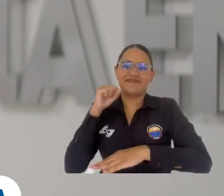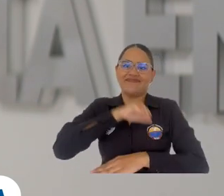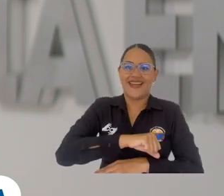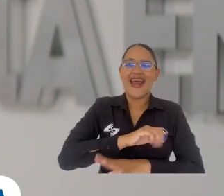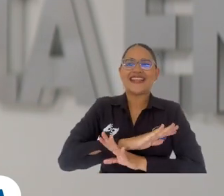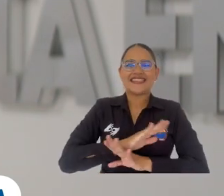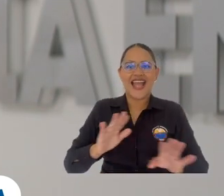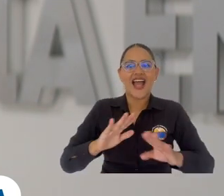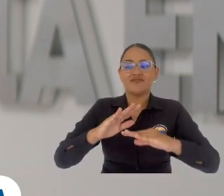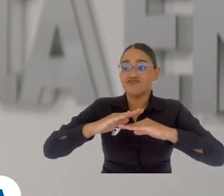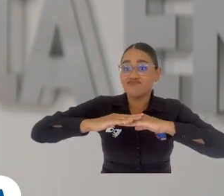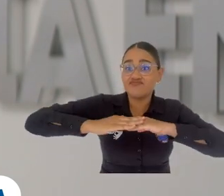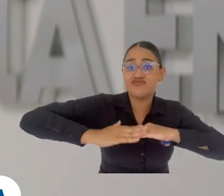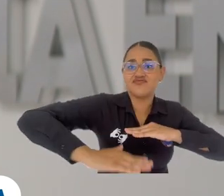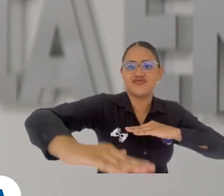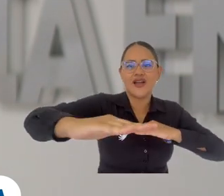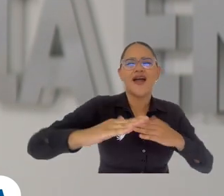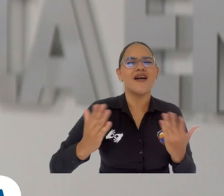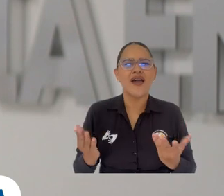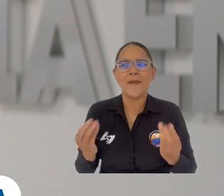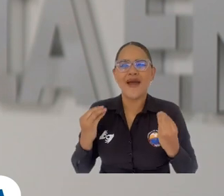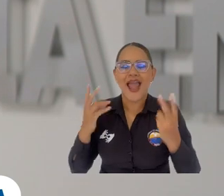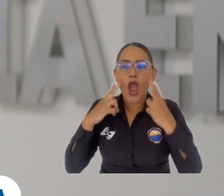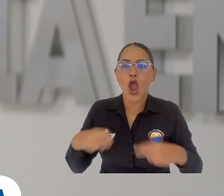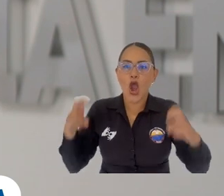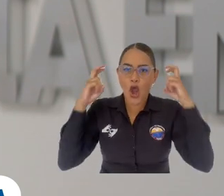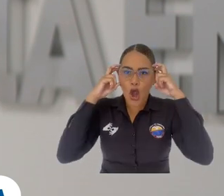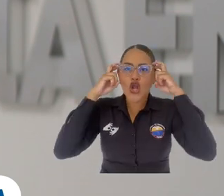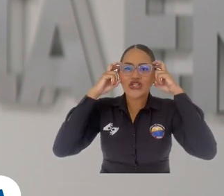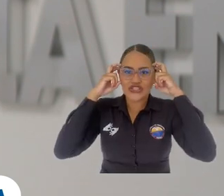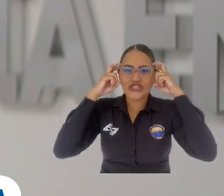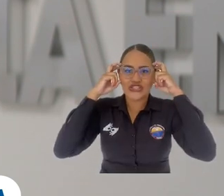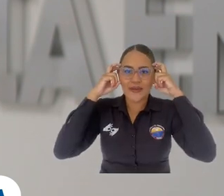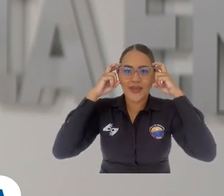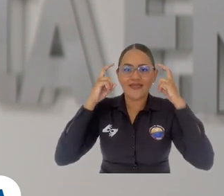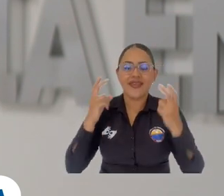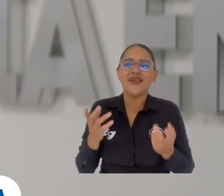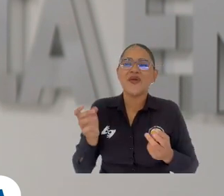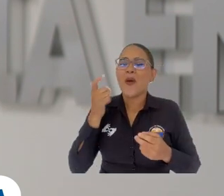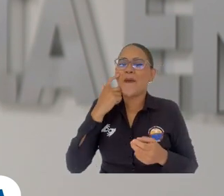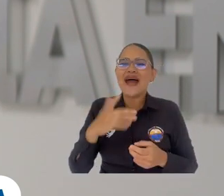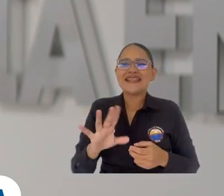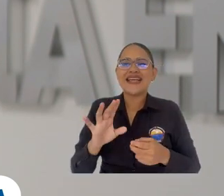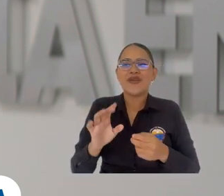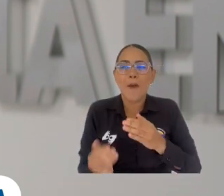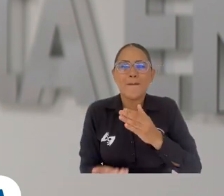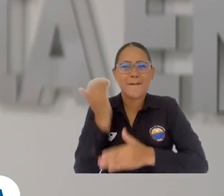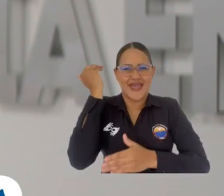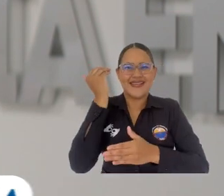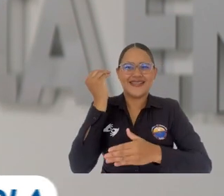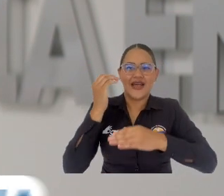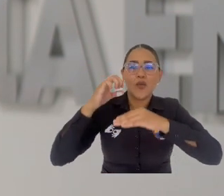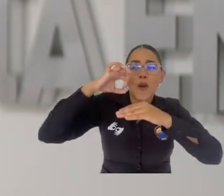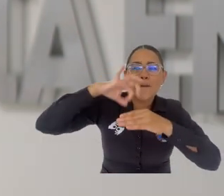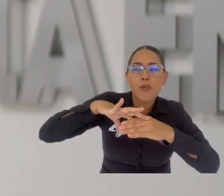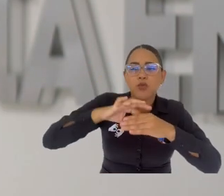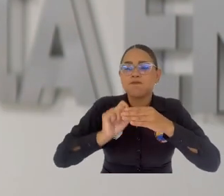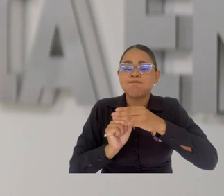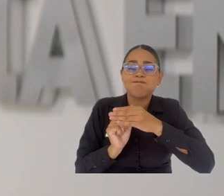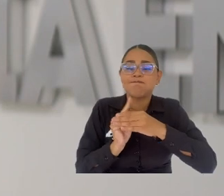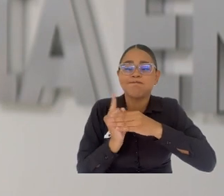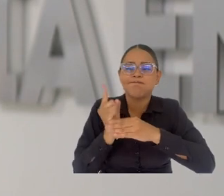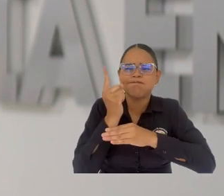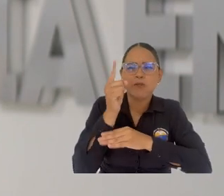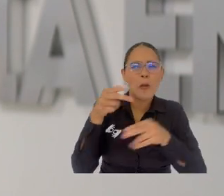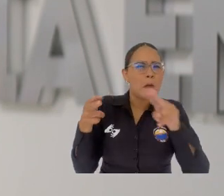ser lo que llamamos nosotros el conocimiento primario, donde va a una semilla, esa semilla con los grupos de